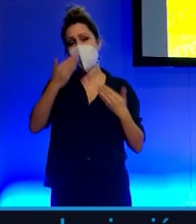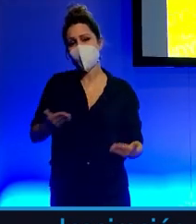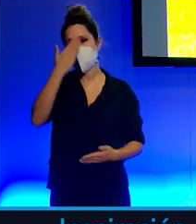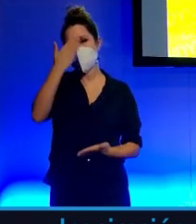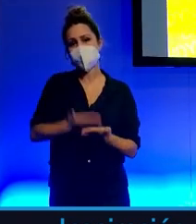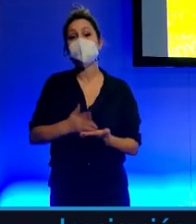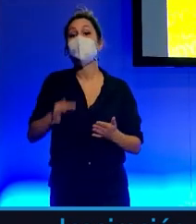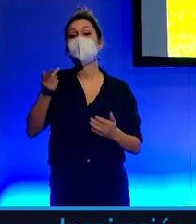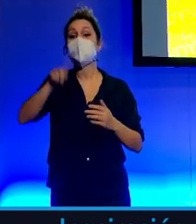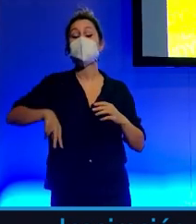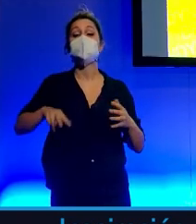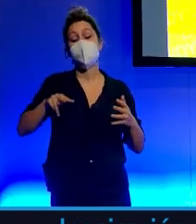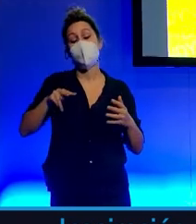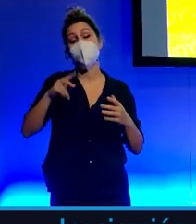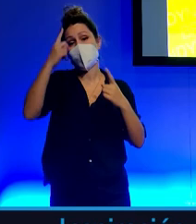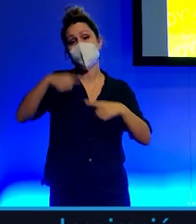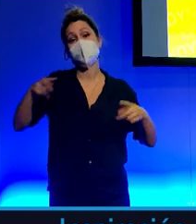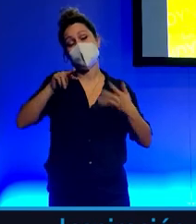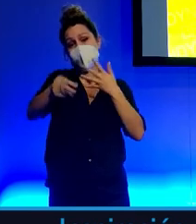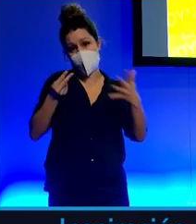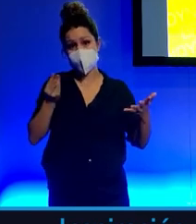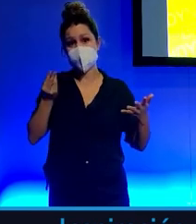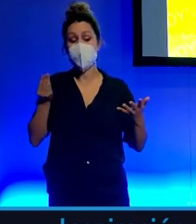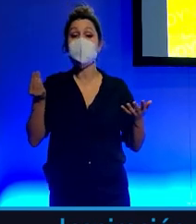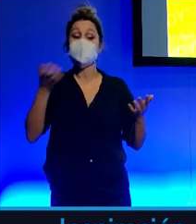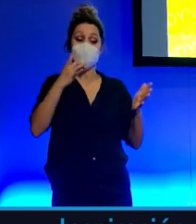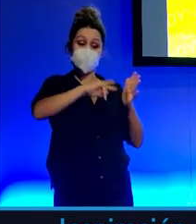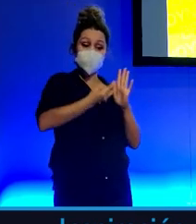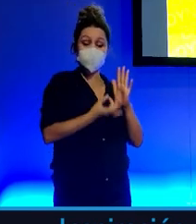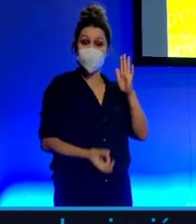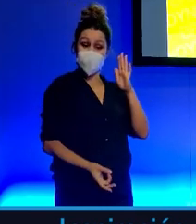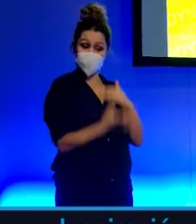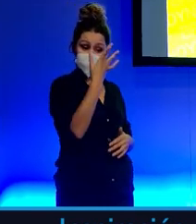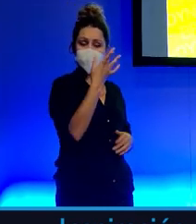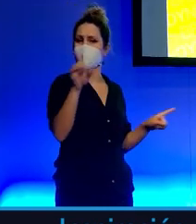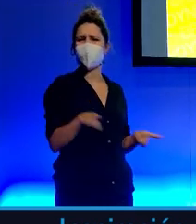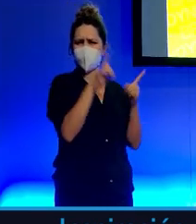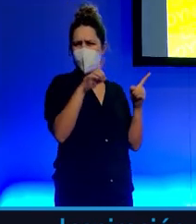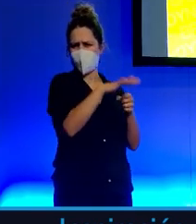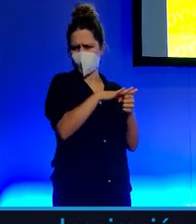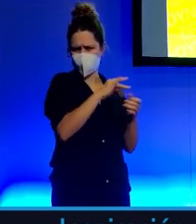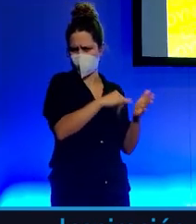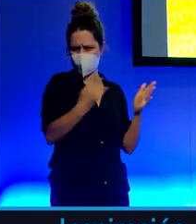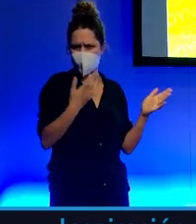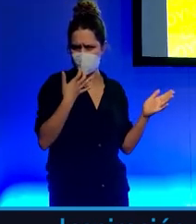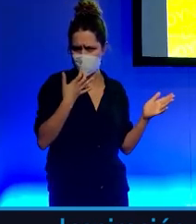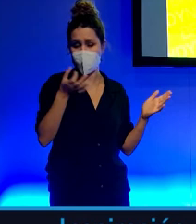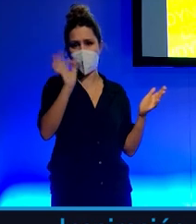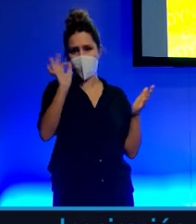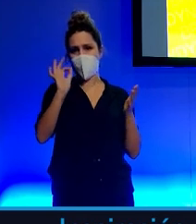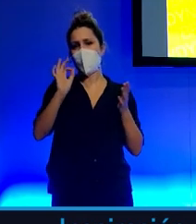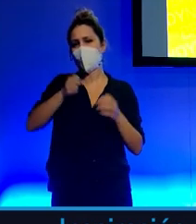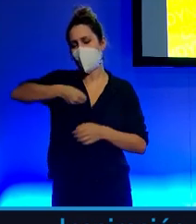honestidad y transparencia. Si cualquier proyecto o emprendimiento, sea de nuevas tecnologías, sea de viejas